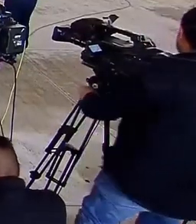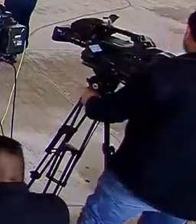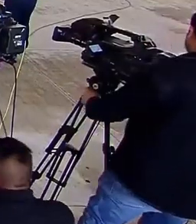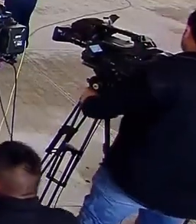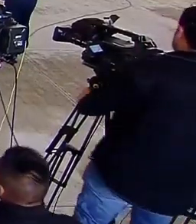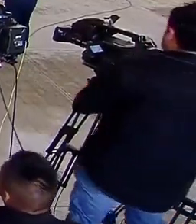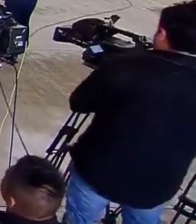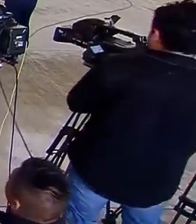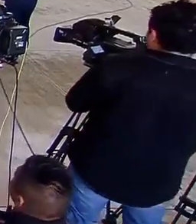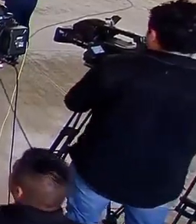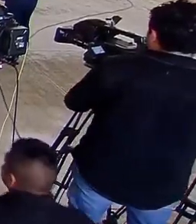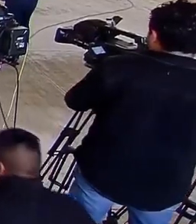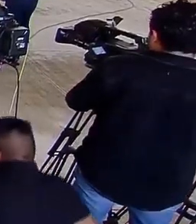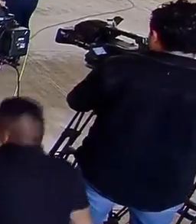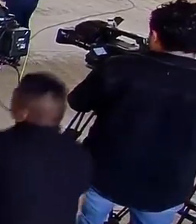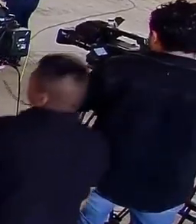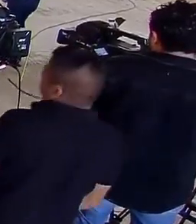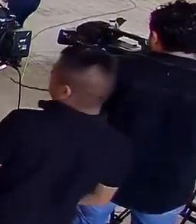Esa foto.